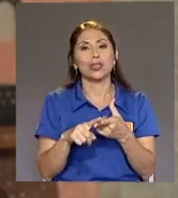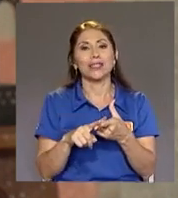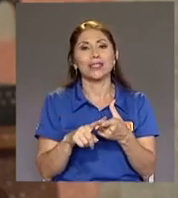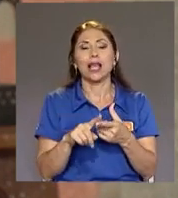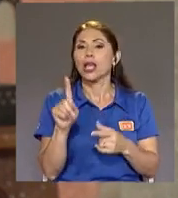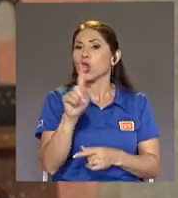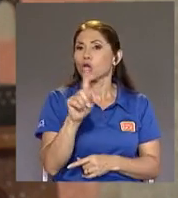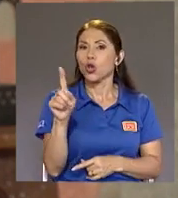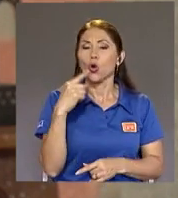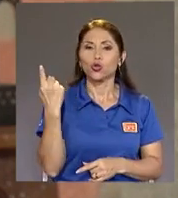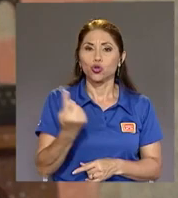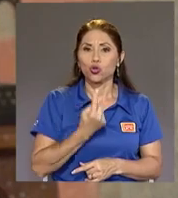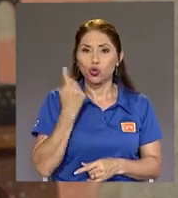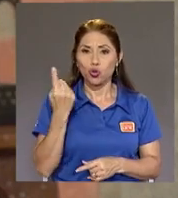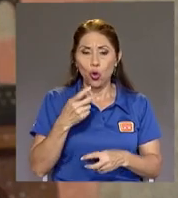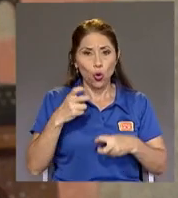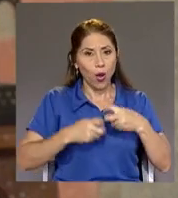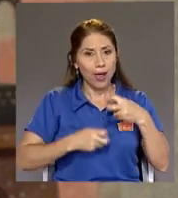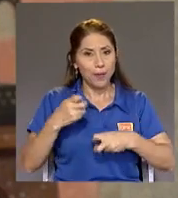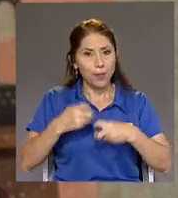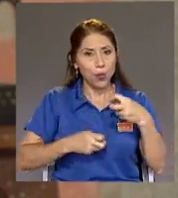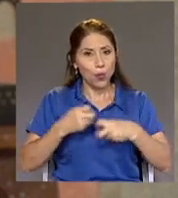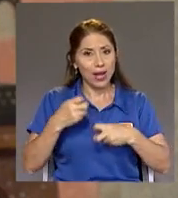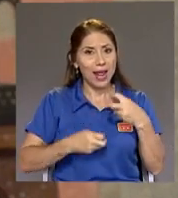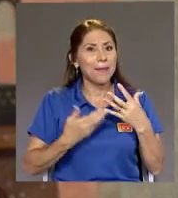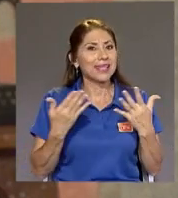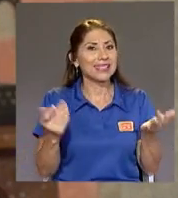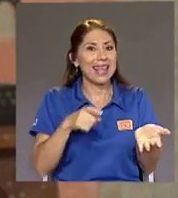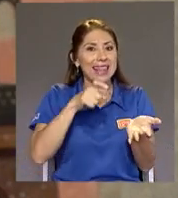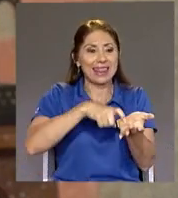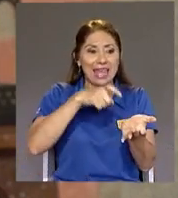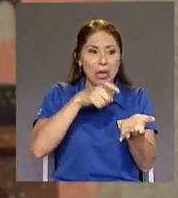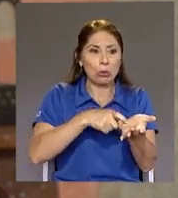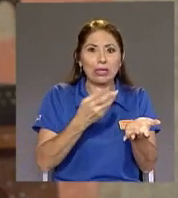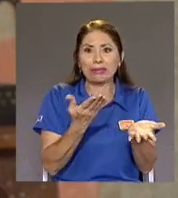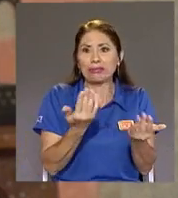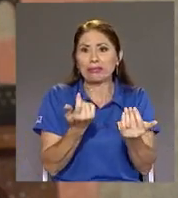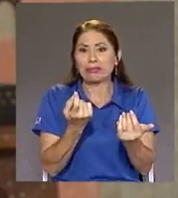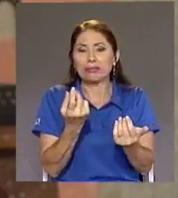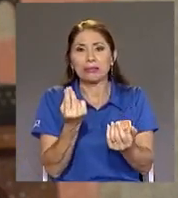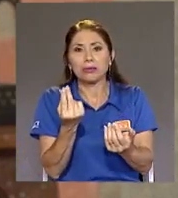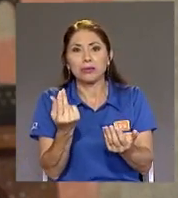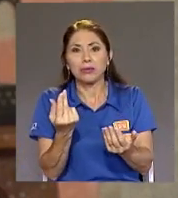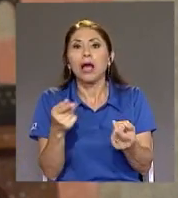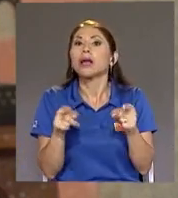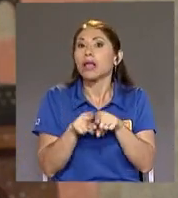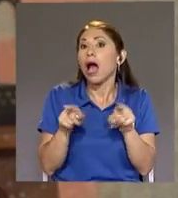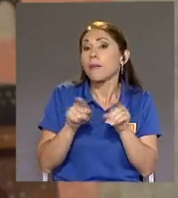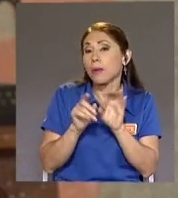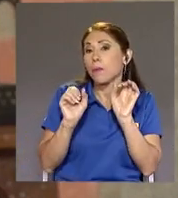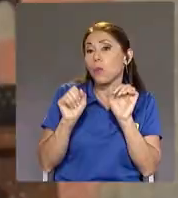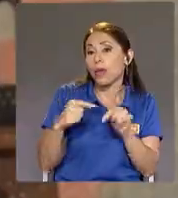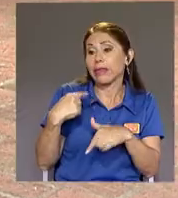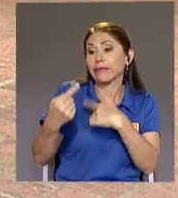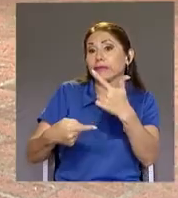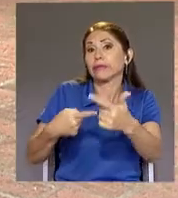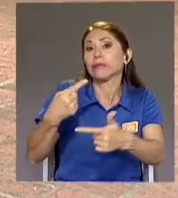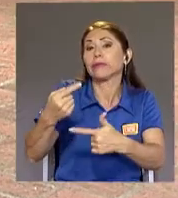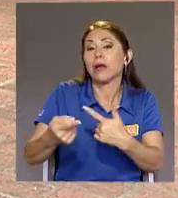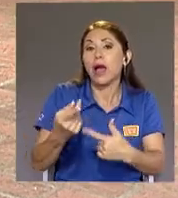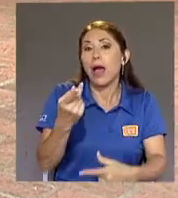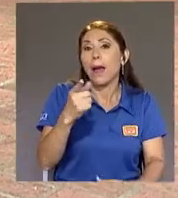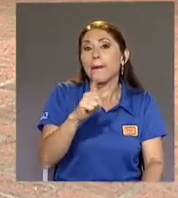yo entendí Hay problemas De índole fiscal Sino que Las pensiones Estarían Colgando